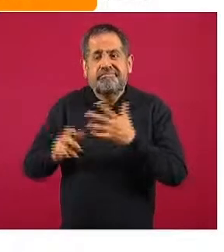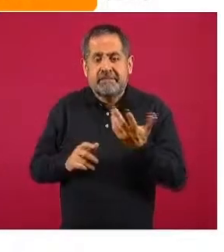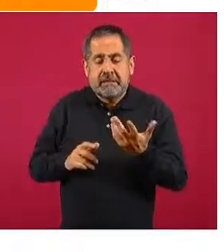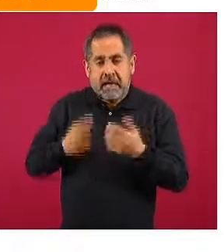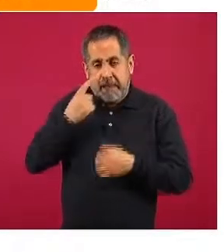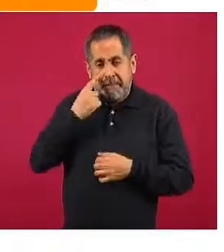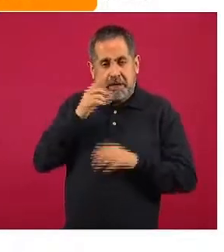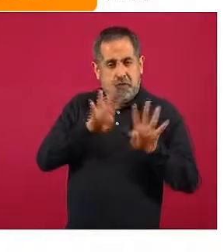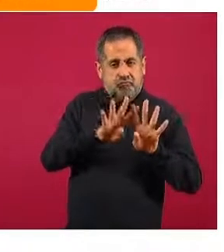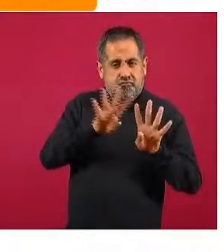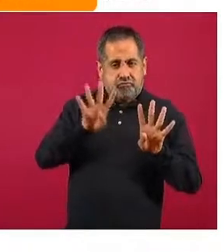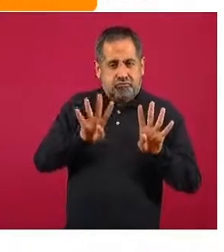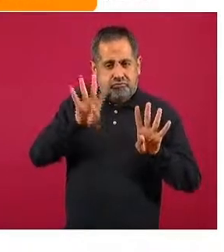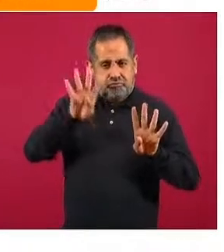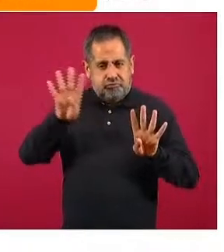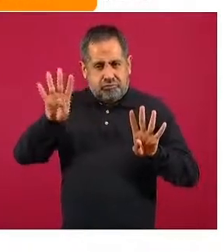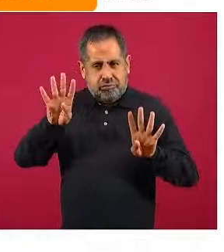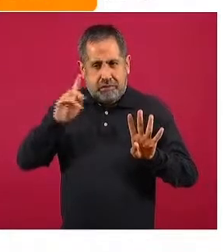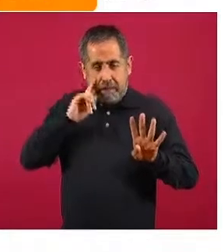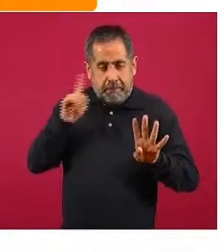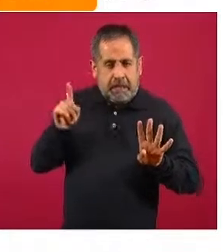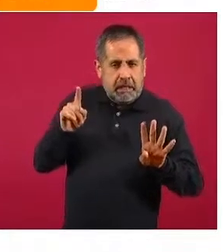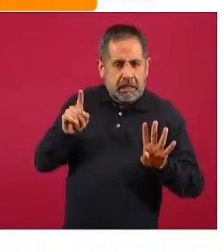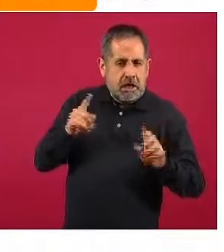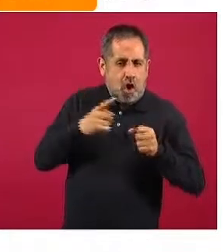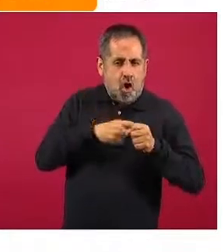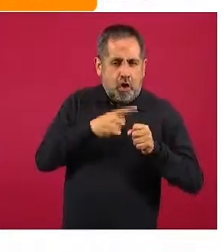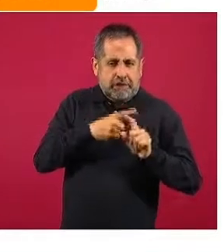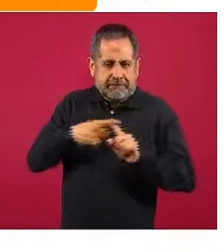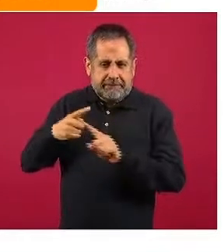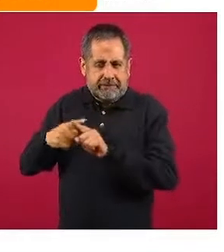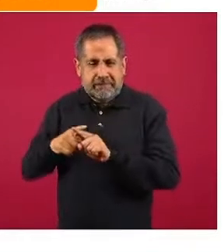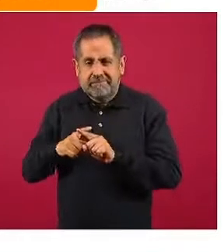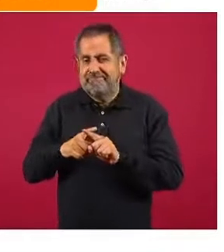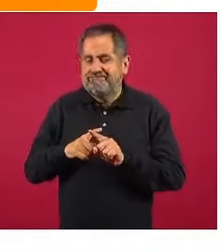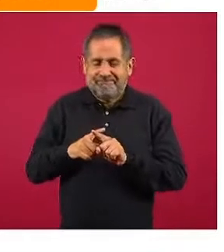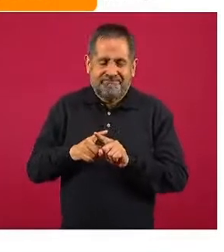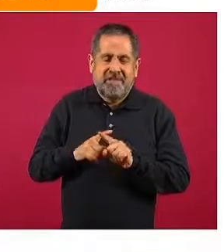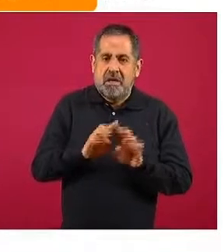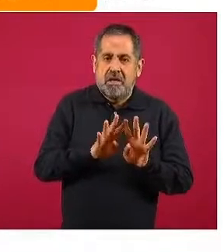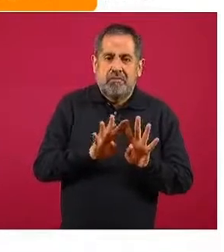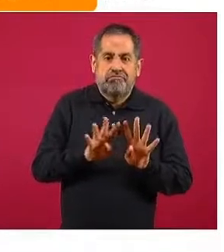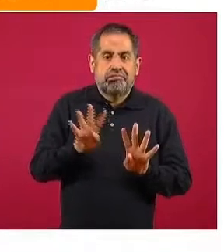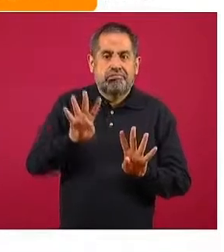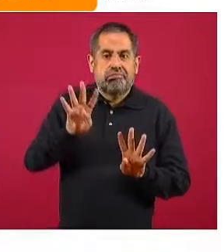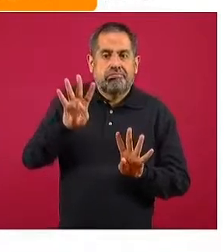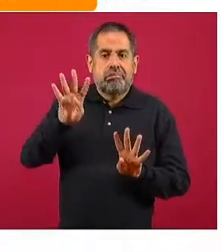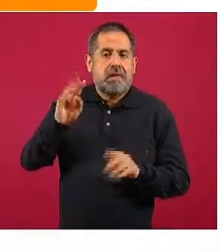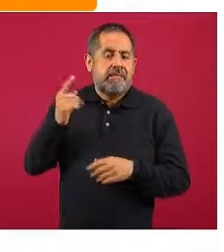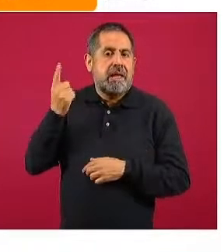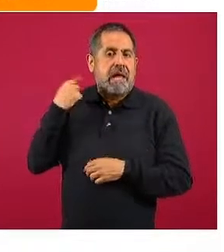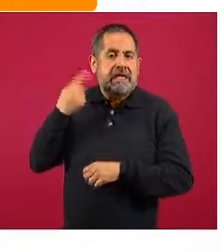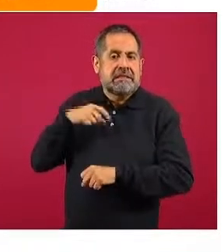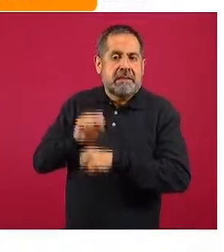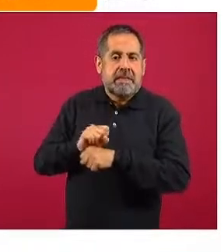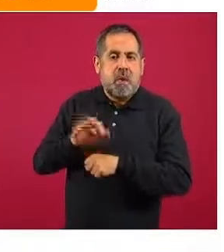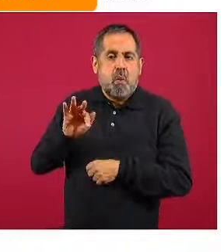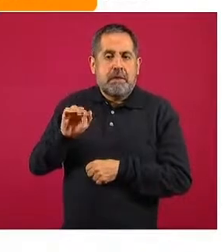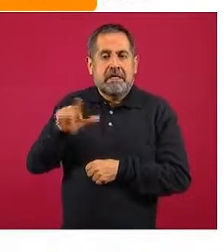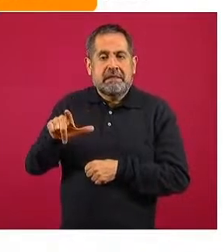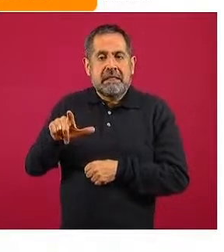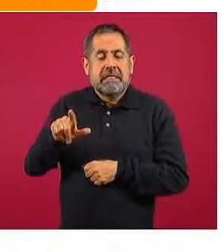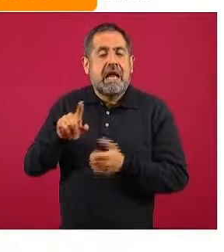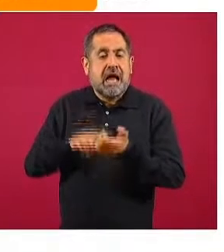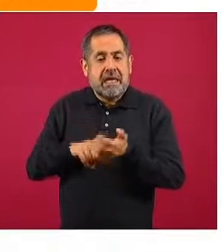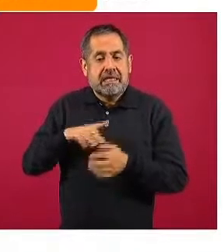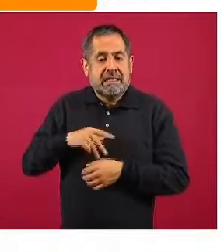columnas o las barras en todos los colores, prácticamente a partir ya desde la semana 47, donde vemos tres